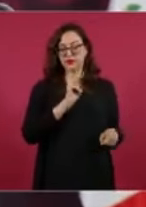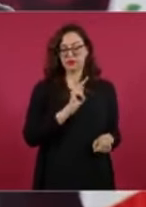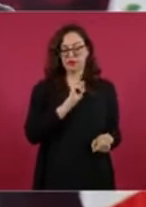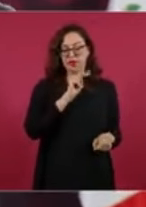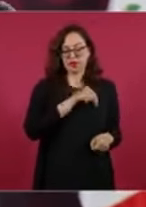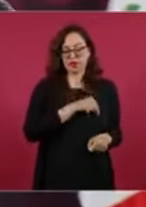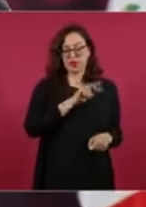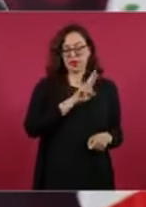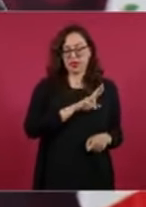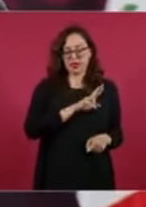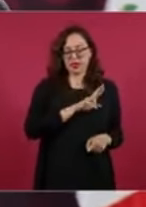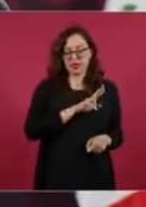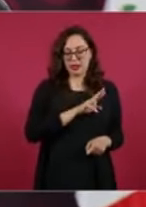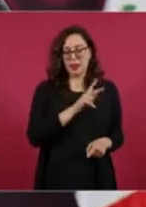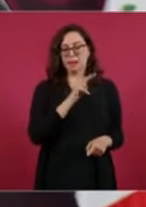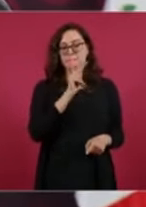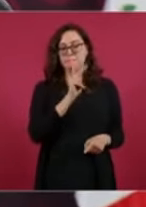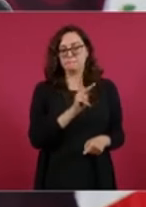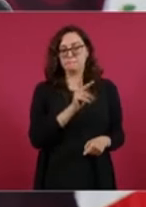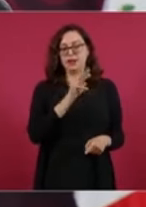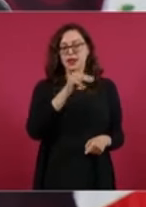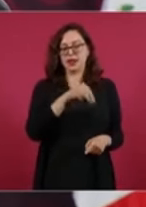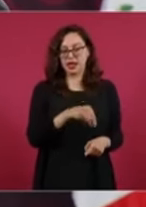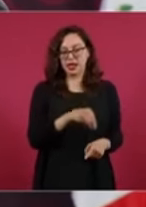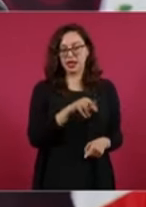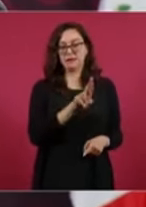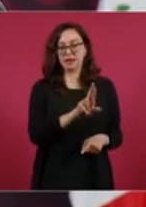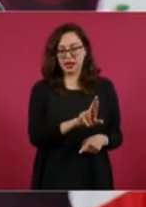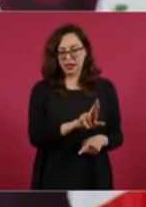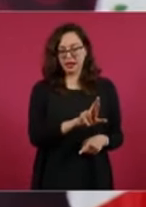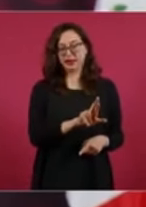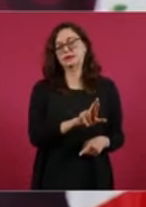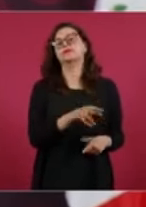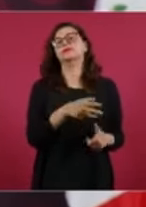a partido de la Revolución Mexicana, en el 38.